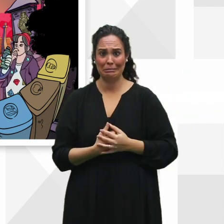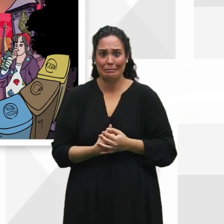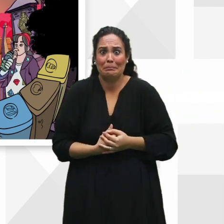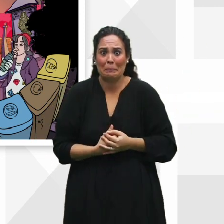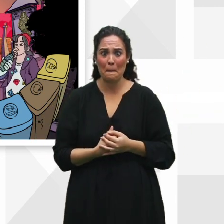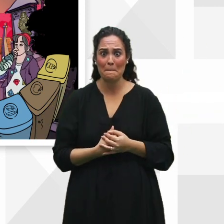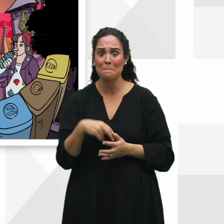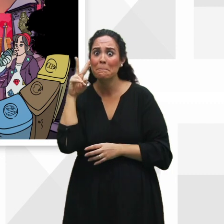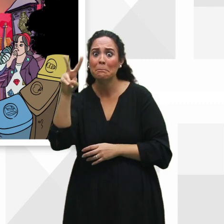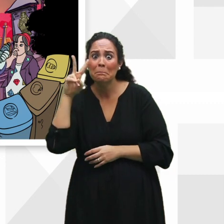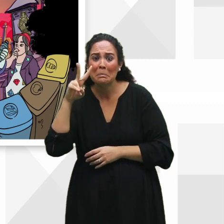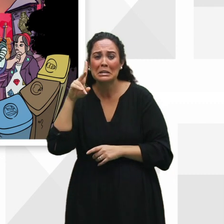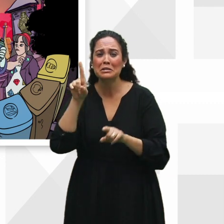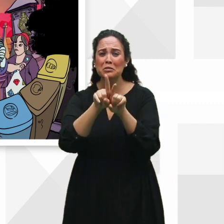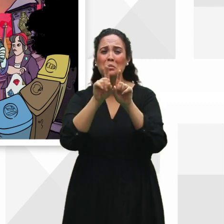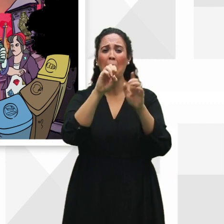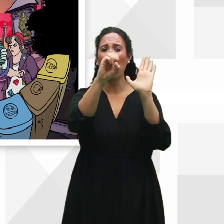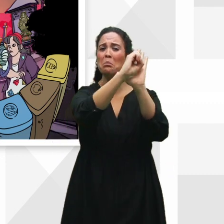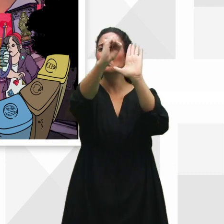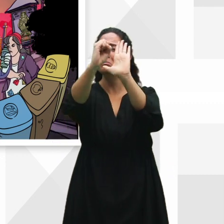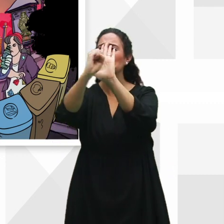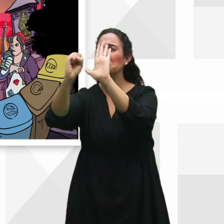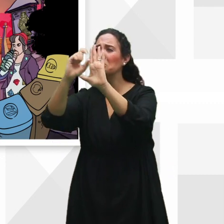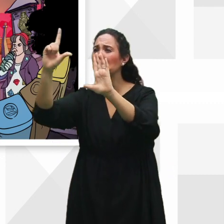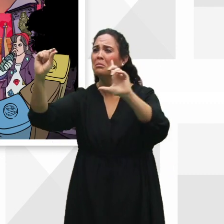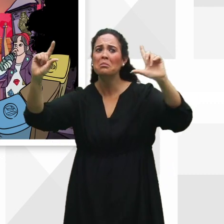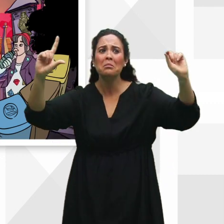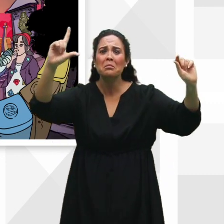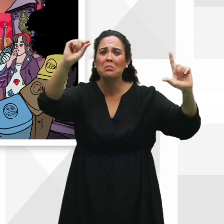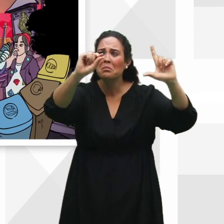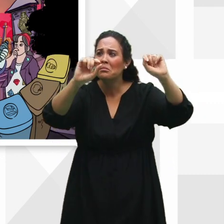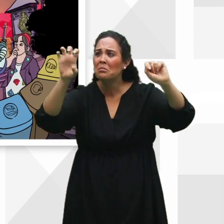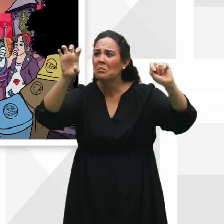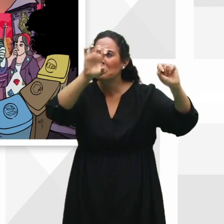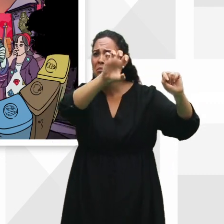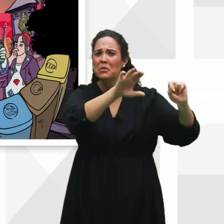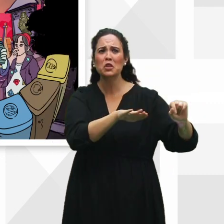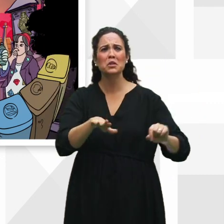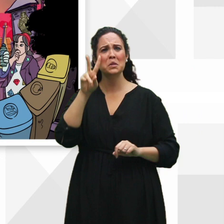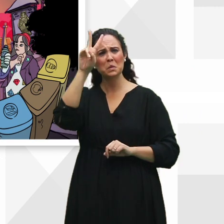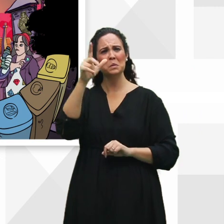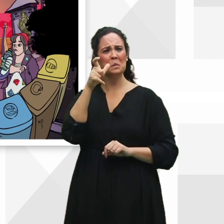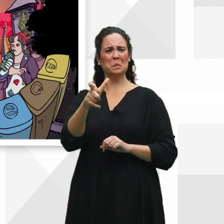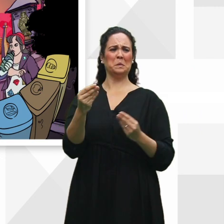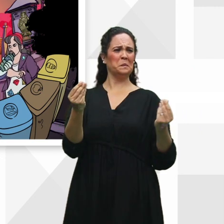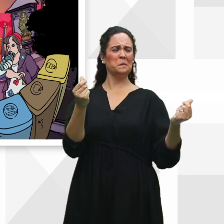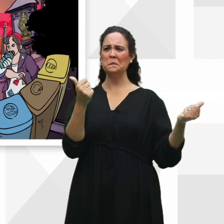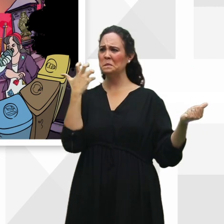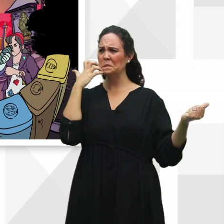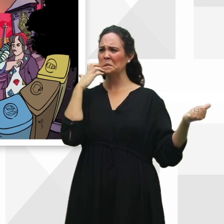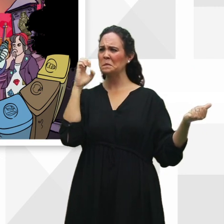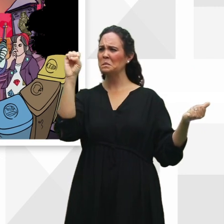¿Veis esos extraños símbolos que balbucean? A los niños del pueblo también les parecieron muy, pero que muy extraños.